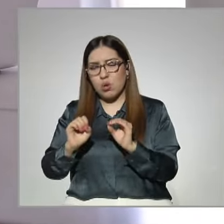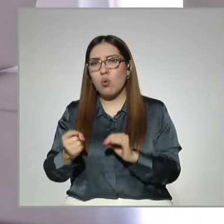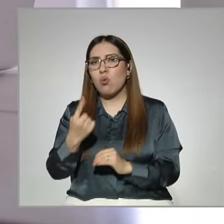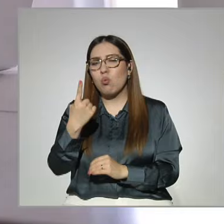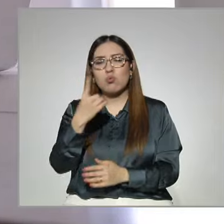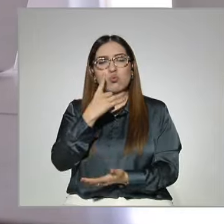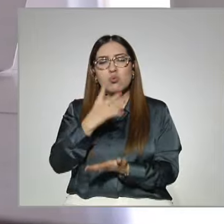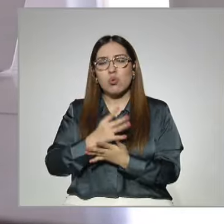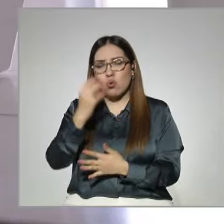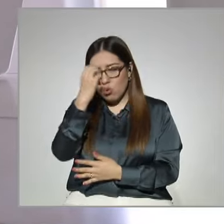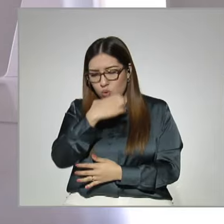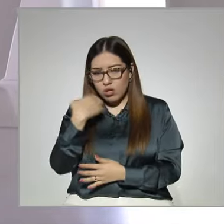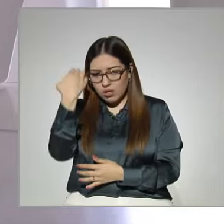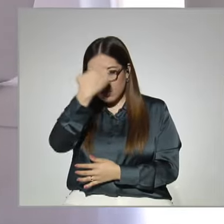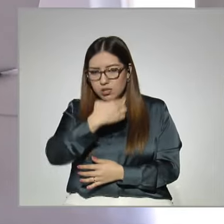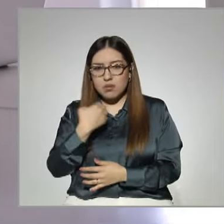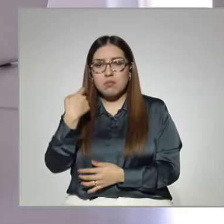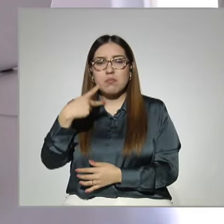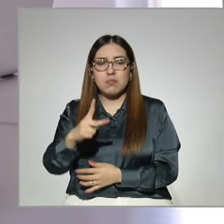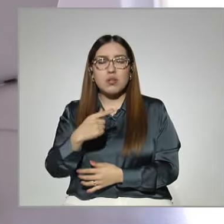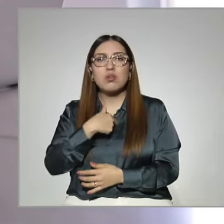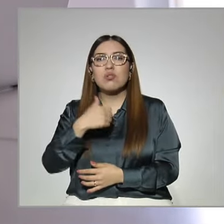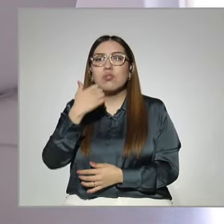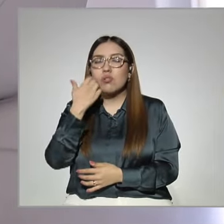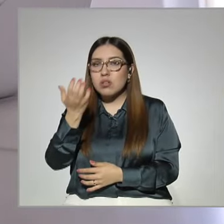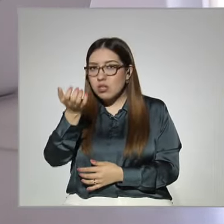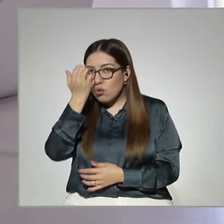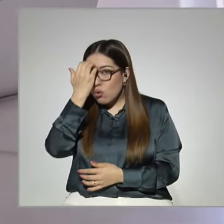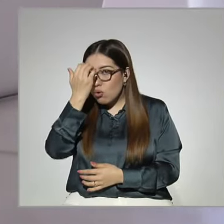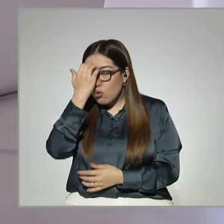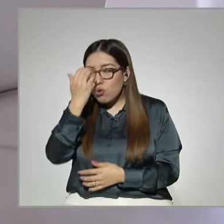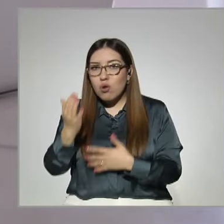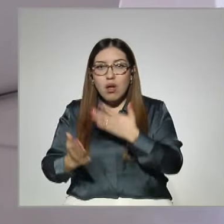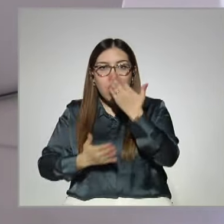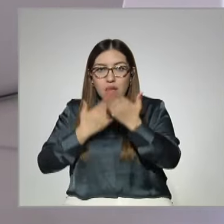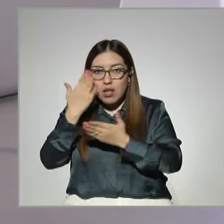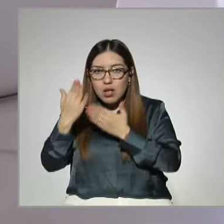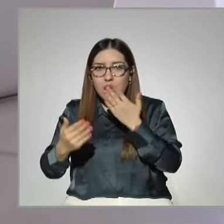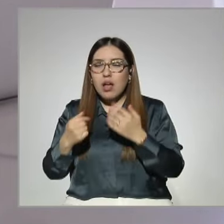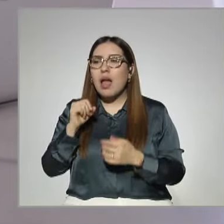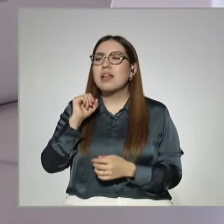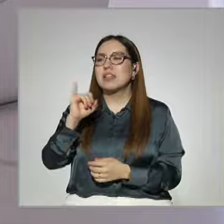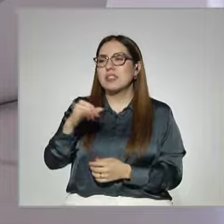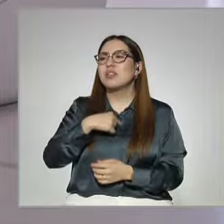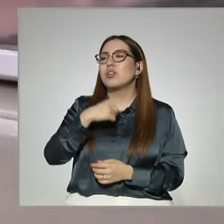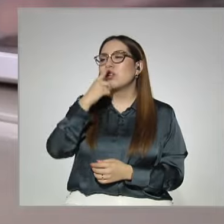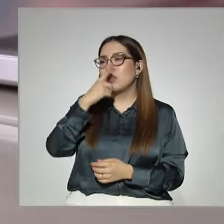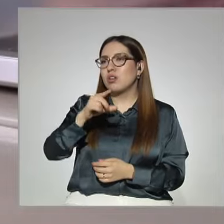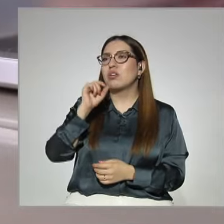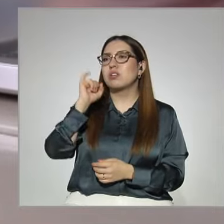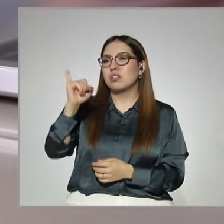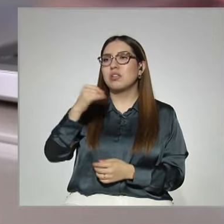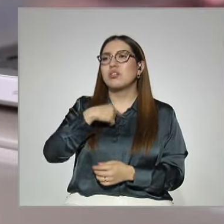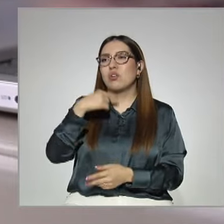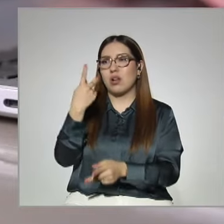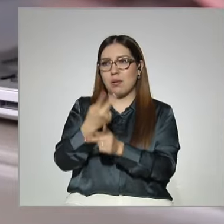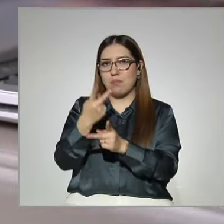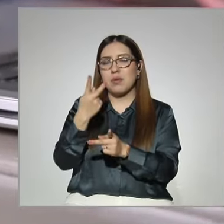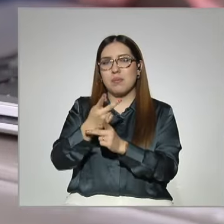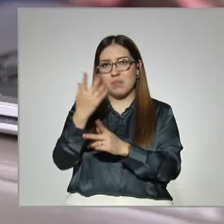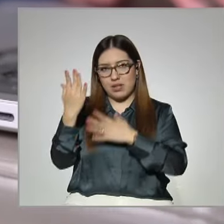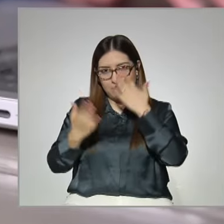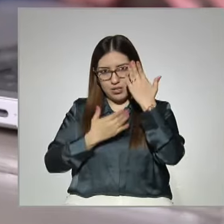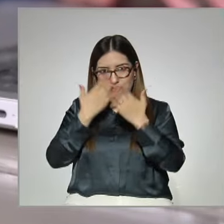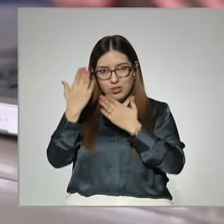examen, pero realmente pues yo lo que quiero es saber, ¿no? O poder decir, así estudié la prepa. Y por eso es que me